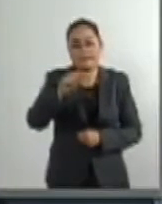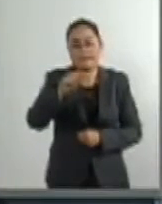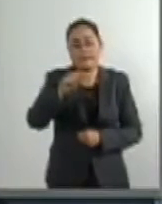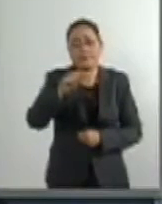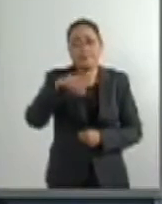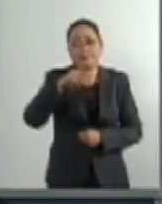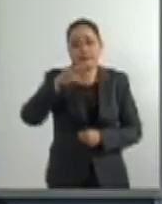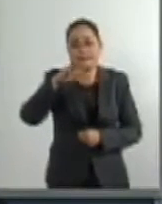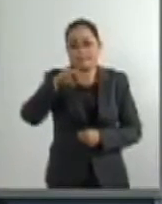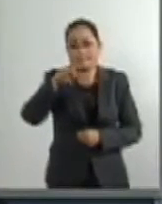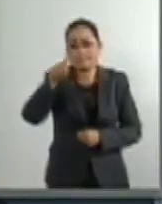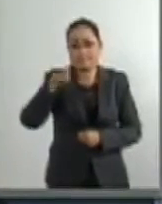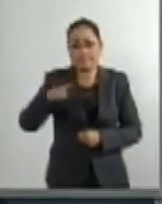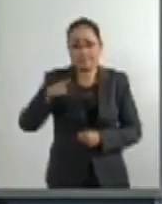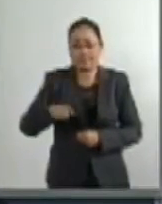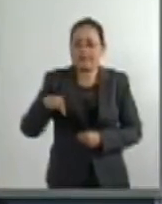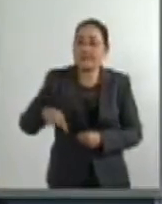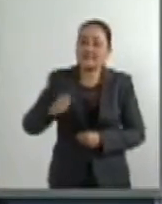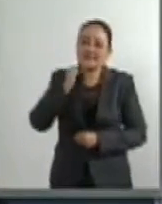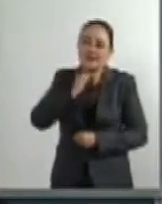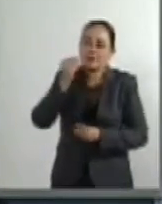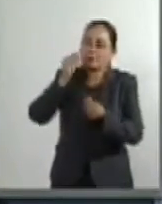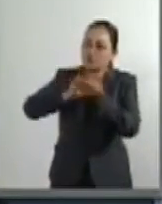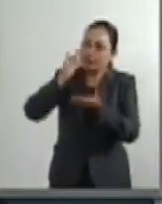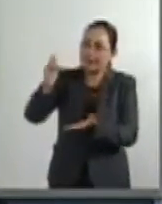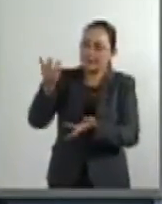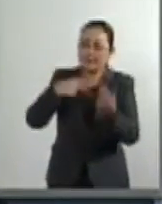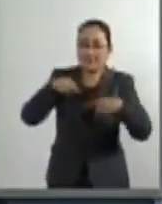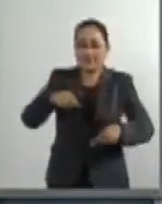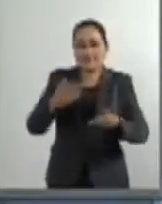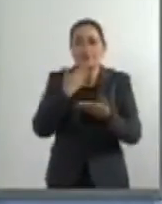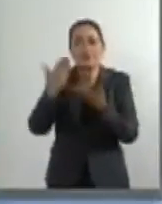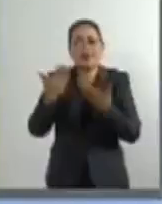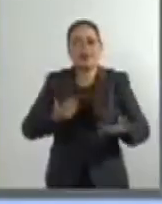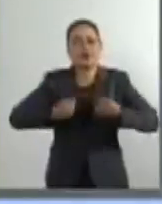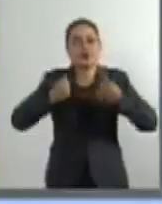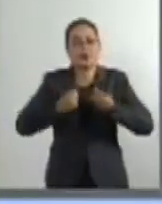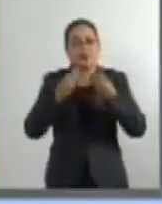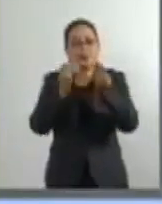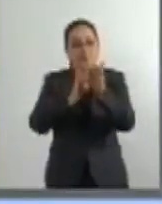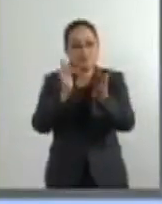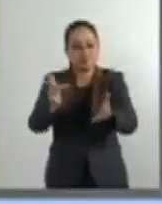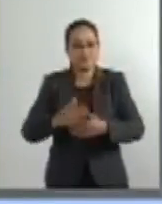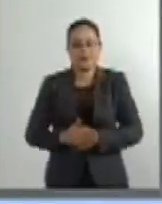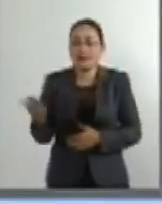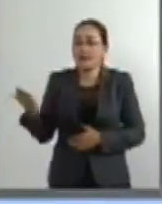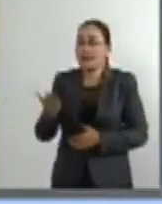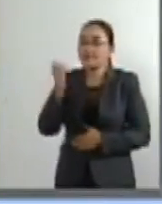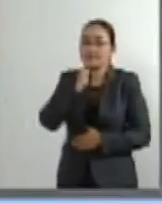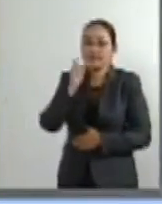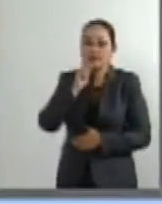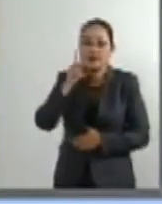Elizondo, perdón, el senado les agradece su presencia. Bienvenidos, jóvenes. Muchas gracias. Adelante, señora senadora.